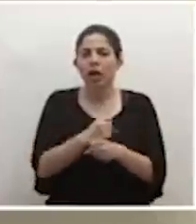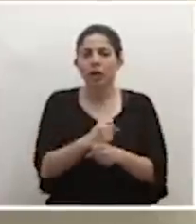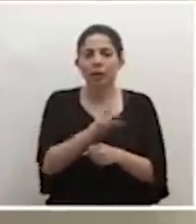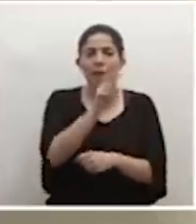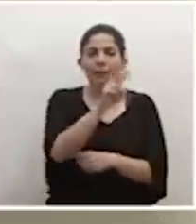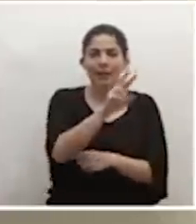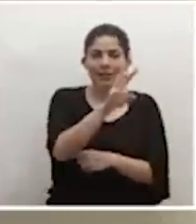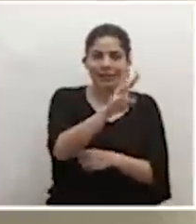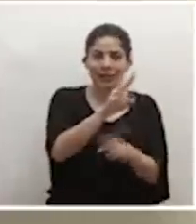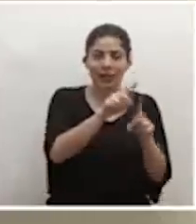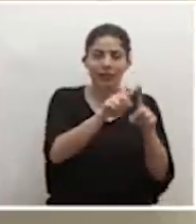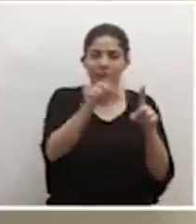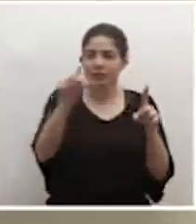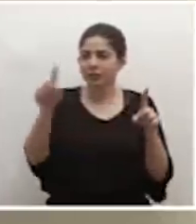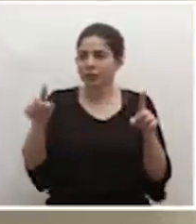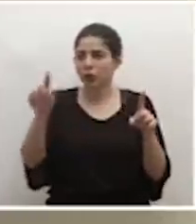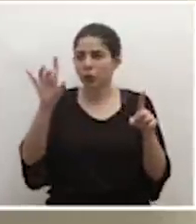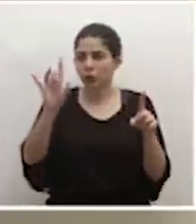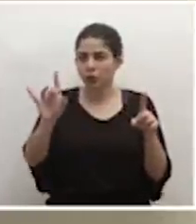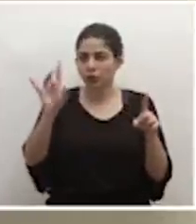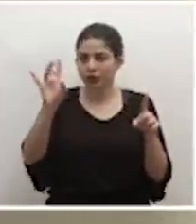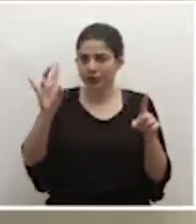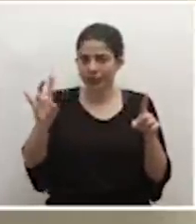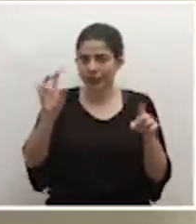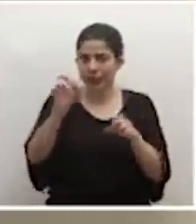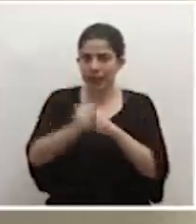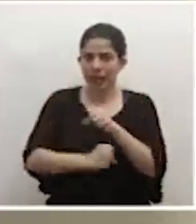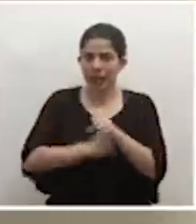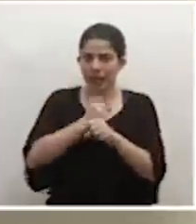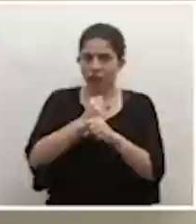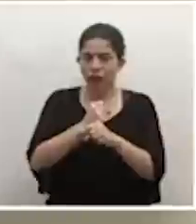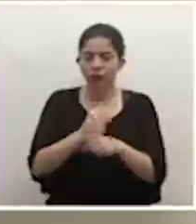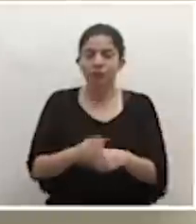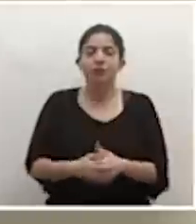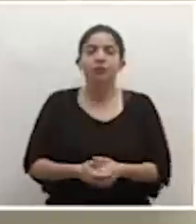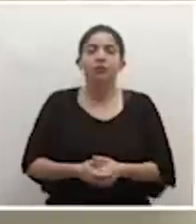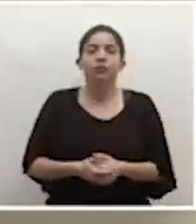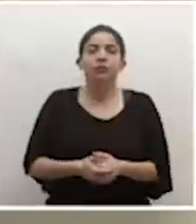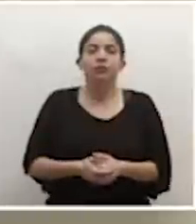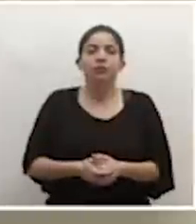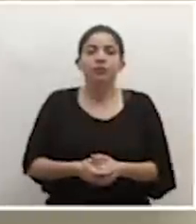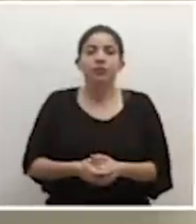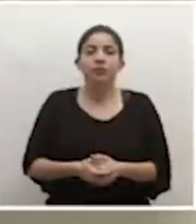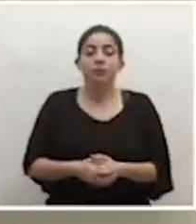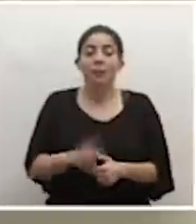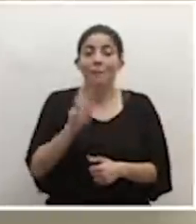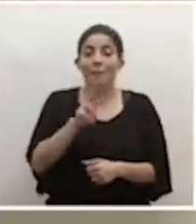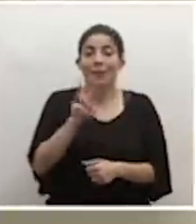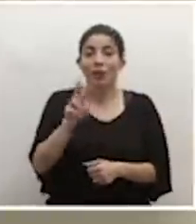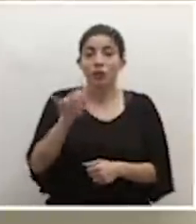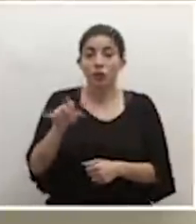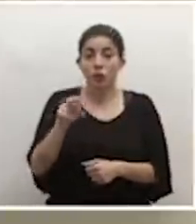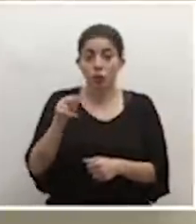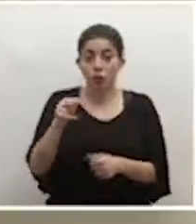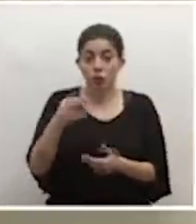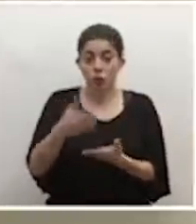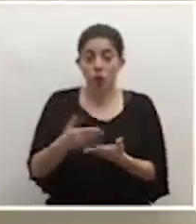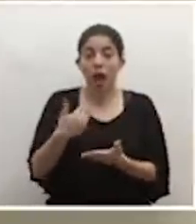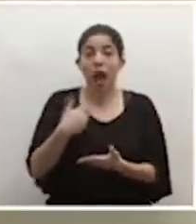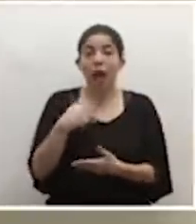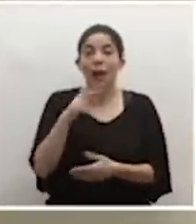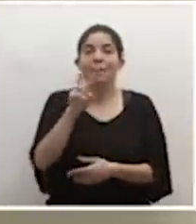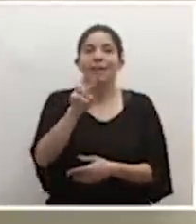los 26 hasta los 87 años. Se encuentran el 22 de junio 28